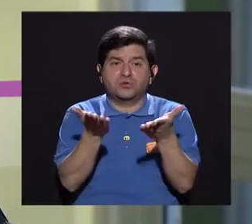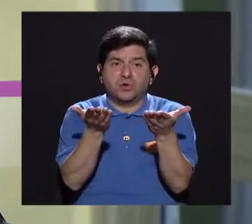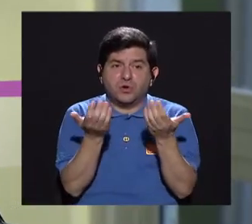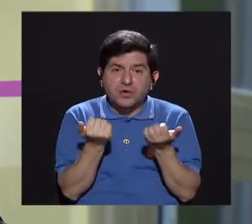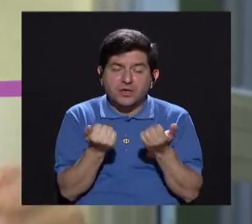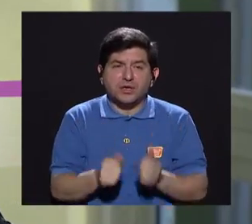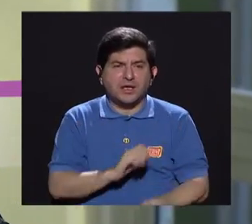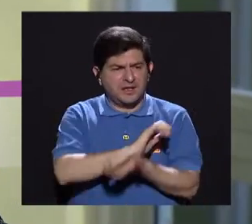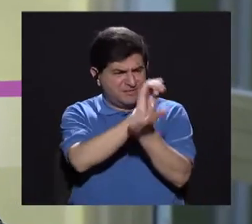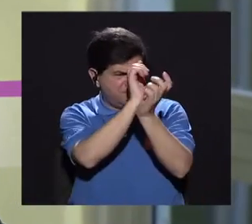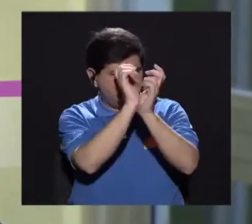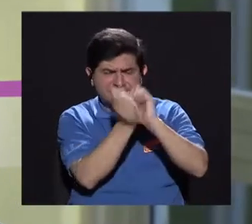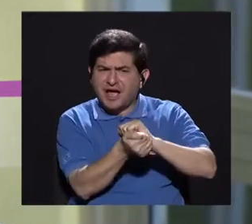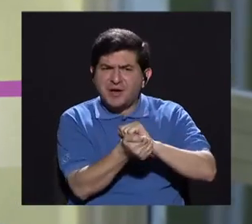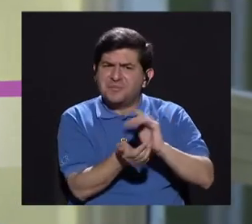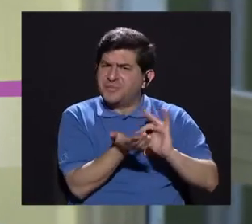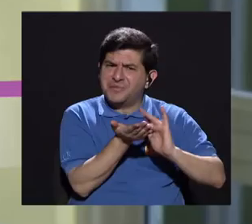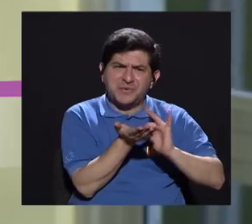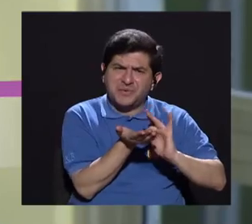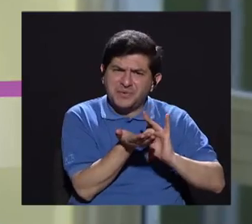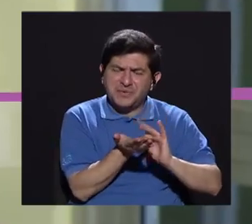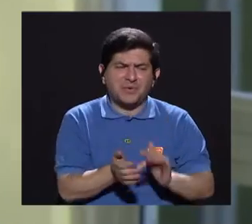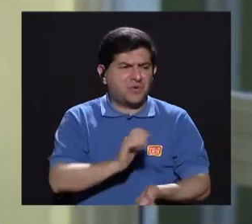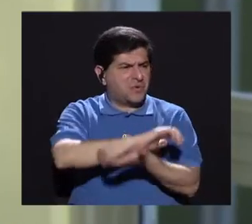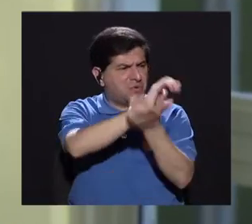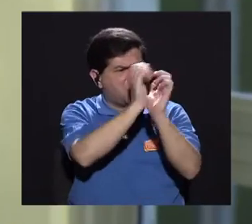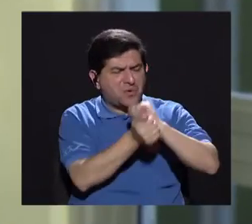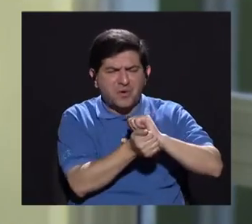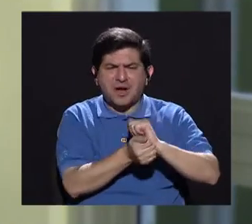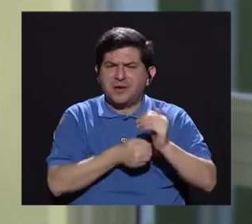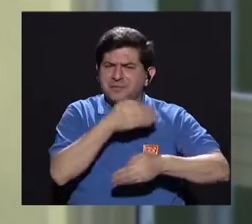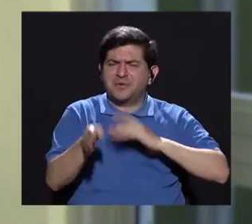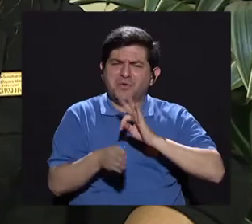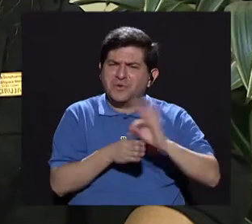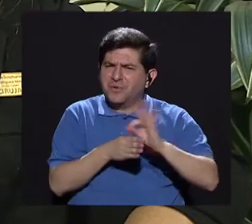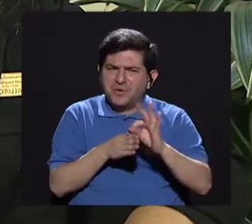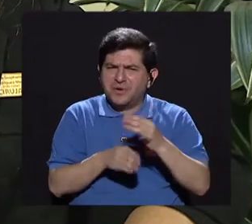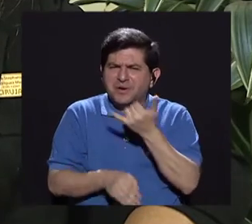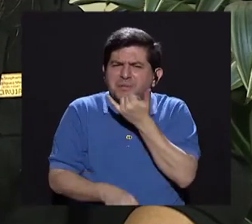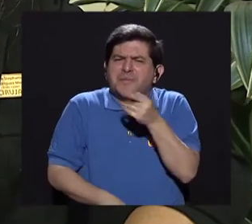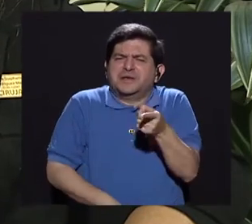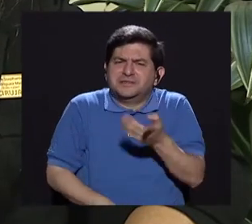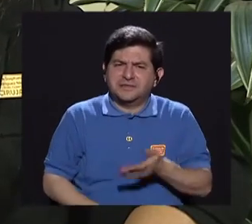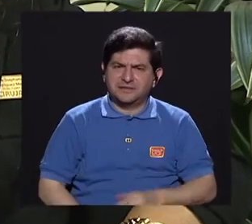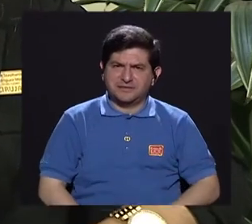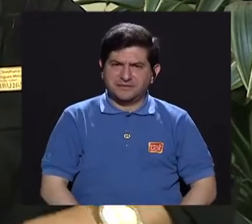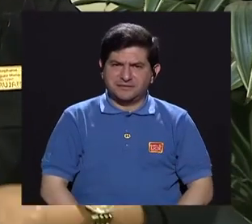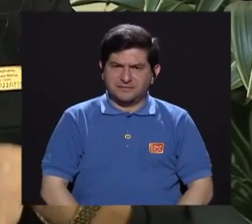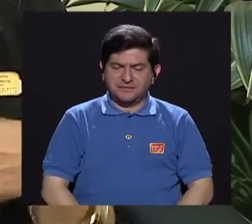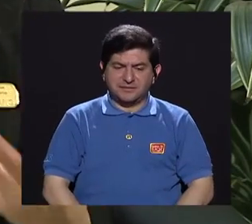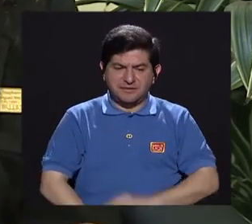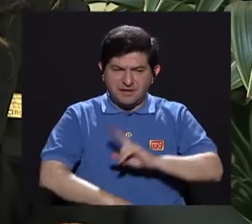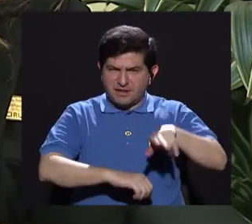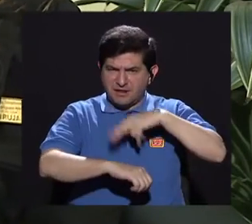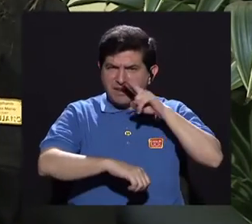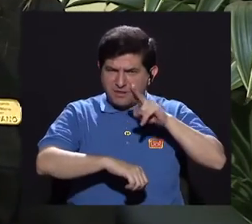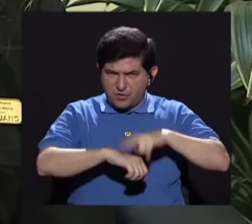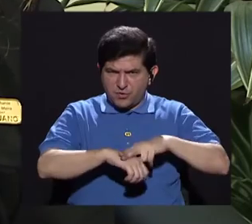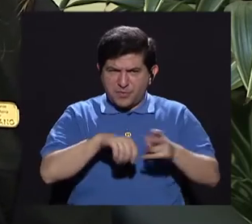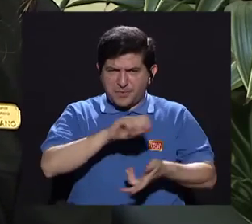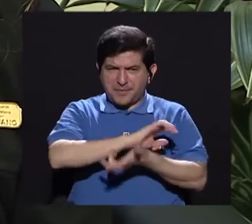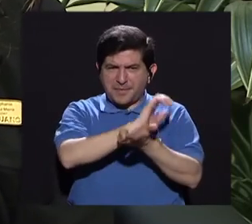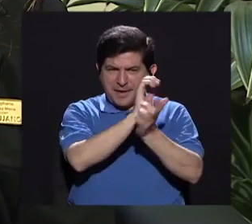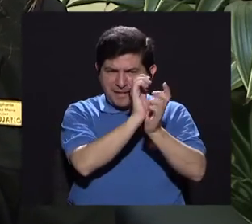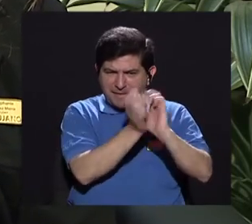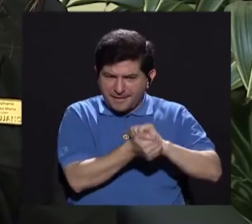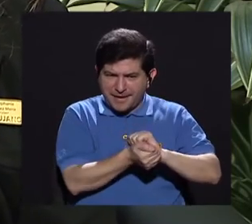hacer un cambio, por ejemplo, en los medicamentos o un cambio en el tratamiento, ¿qué pasa ahí, verdad? Generalmente se hacen los